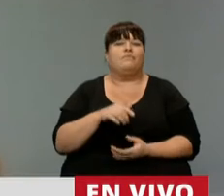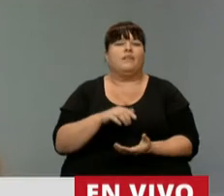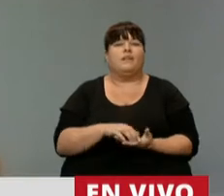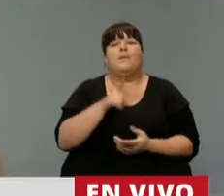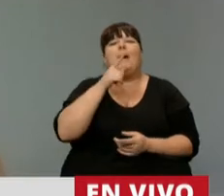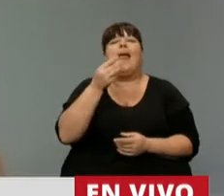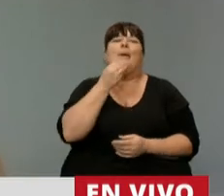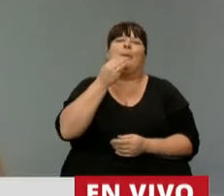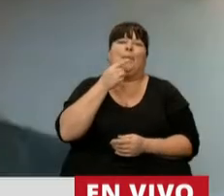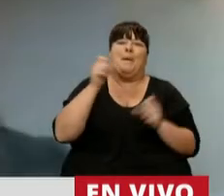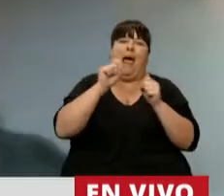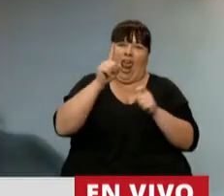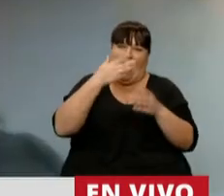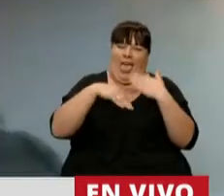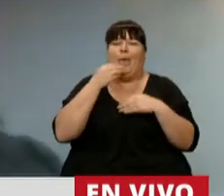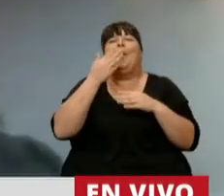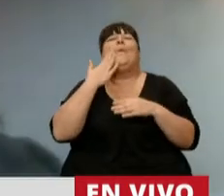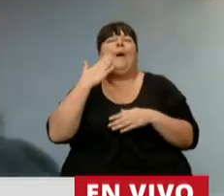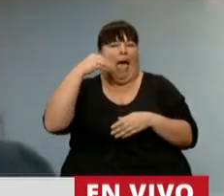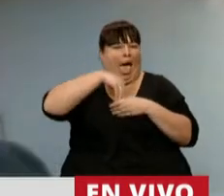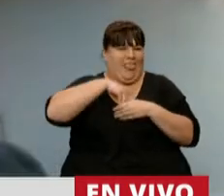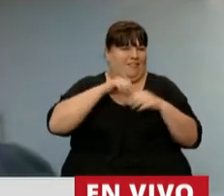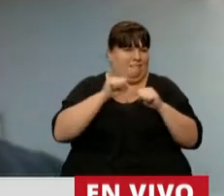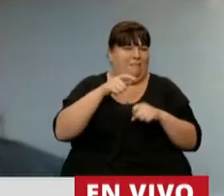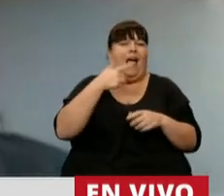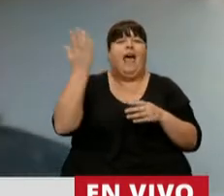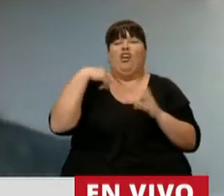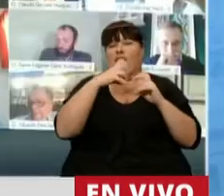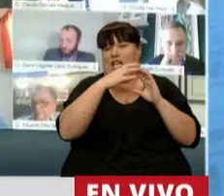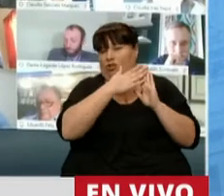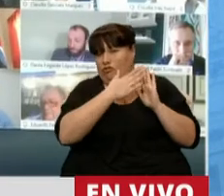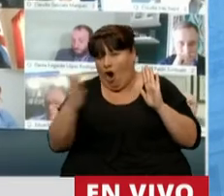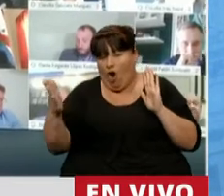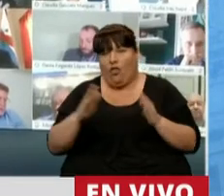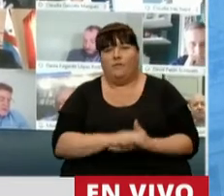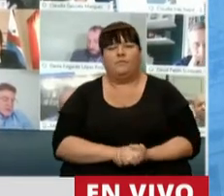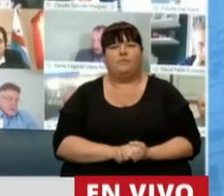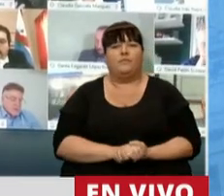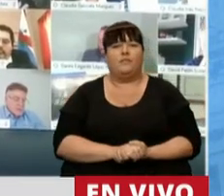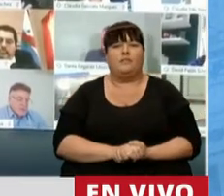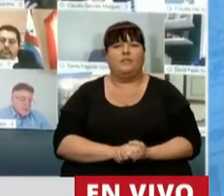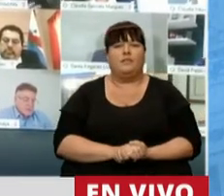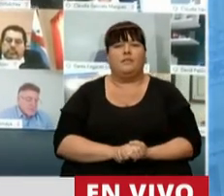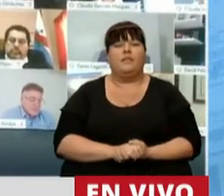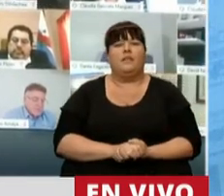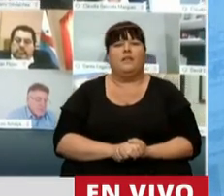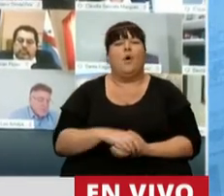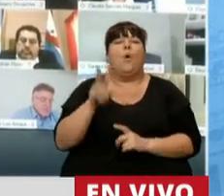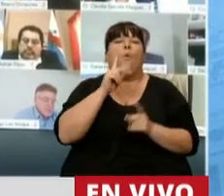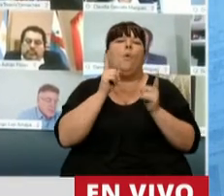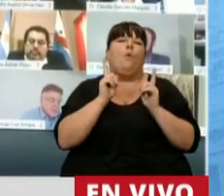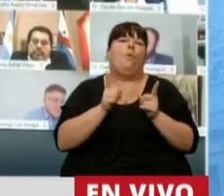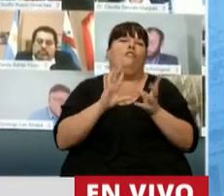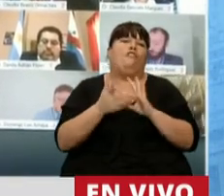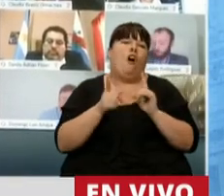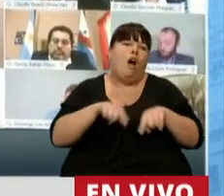cordero, ¿no? Porque a lo largo de toda la sesión fueron tratando de mantener ciertas